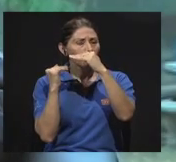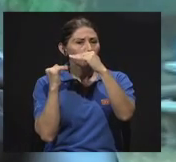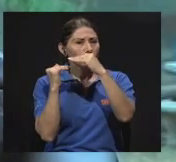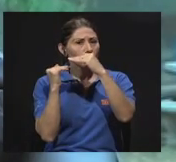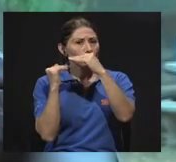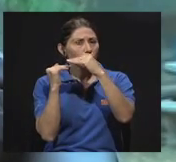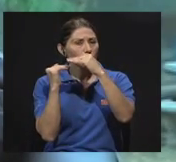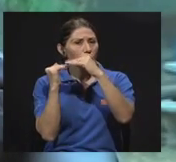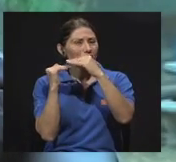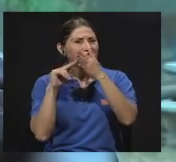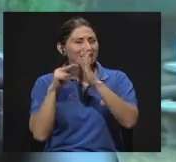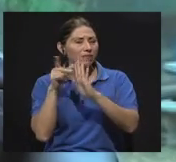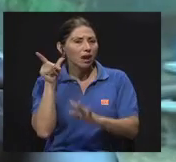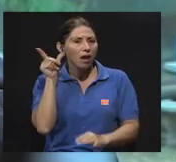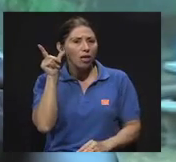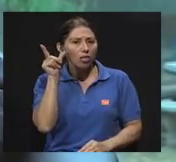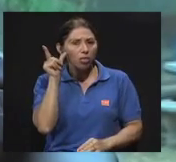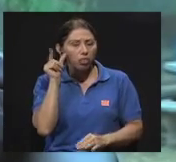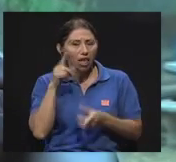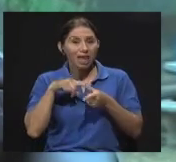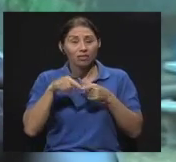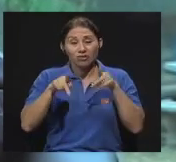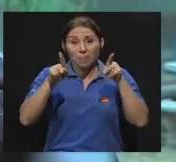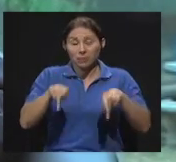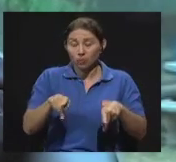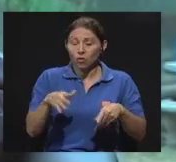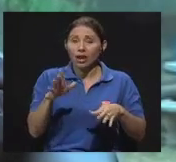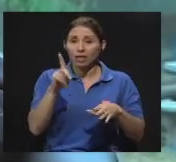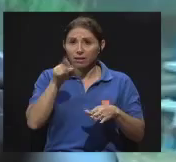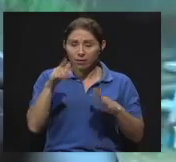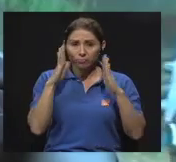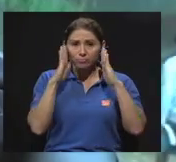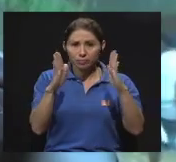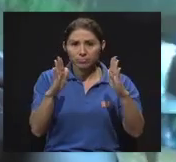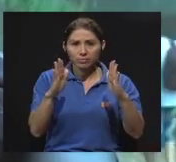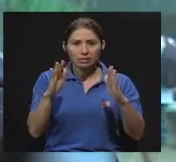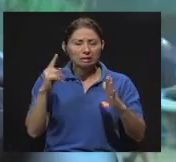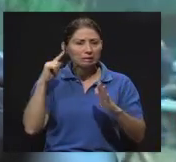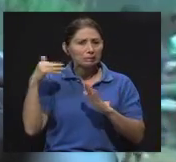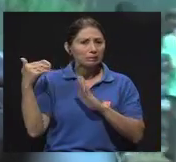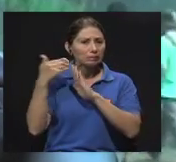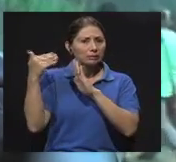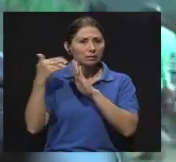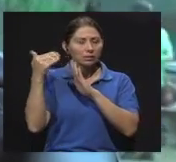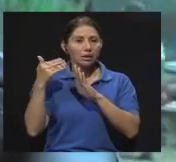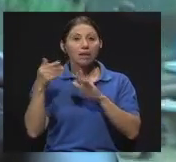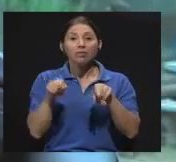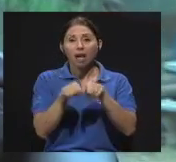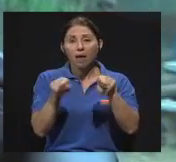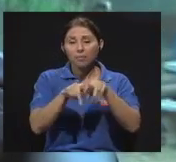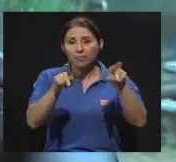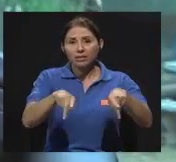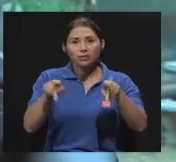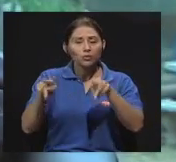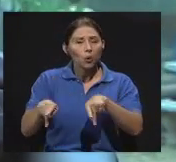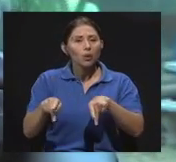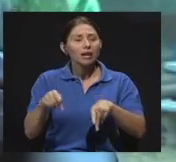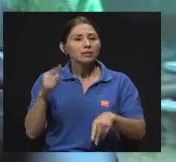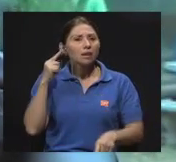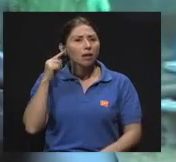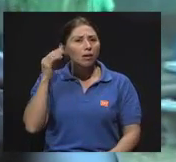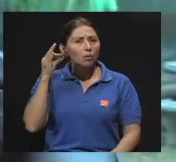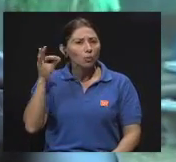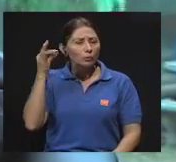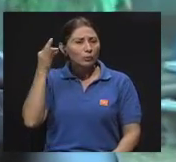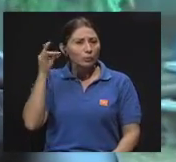también ya está subiendo, se le está dañando. Entonces, es un síntoma muy importante a tomar en cuenta. Y estos pitidos o ruidos en el oído que se llaman